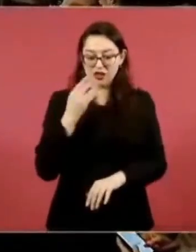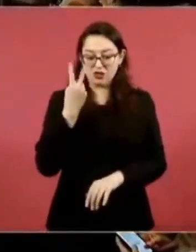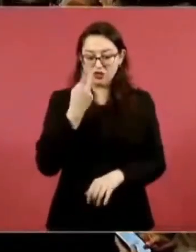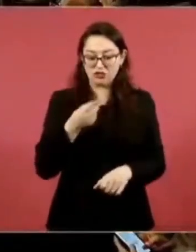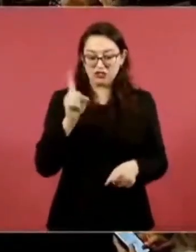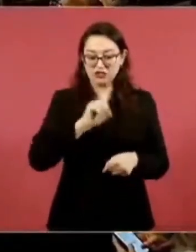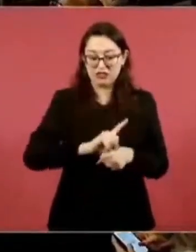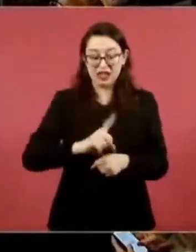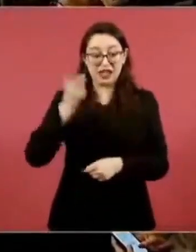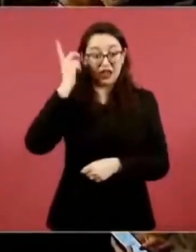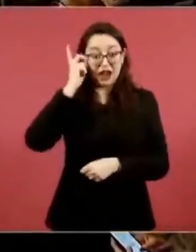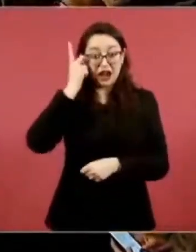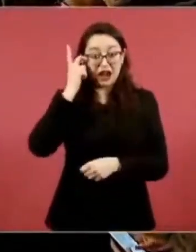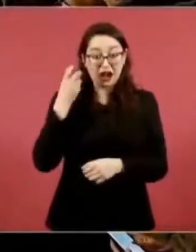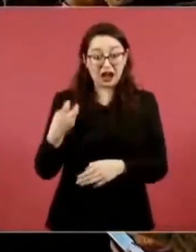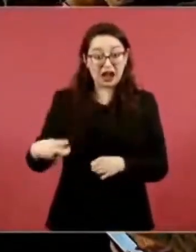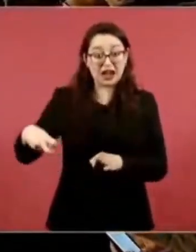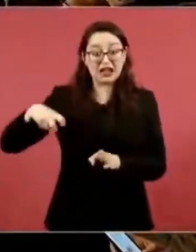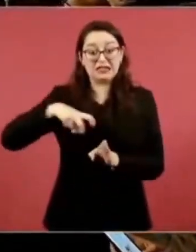o en Burro.